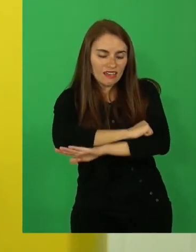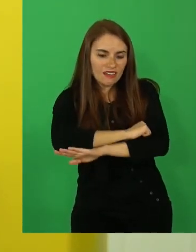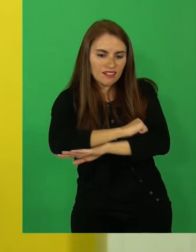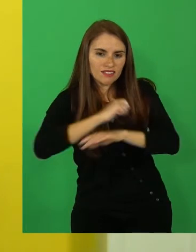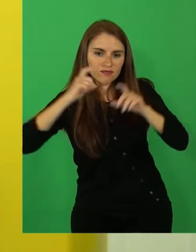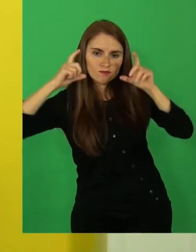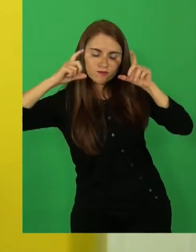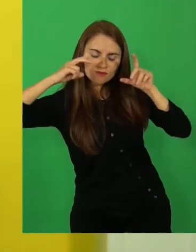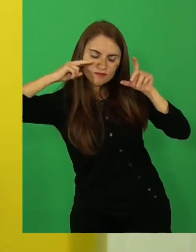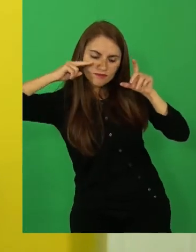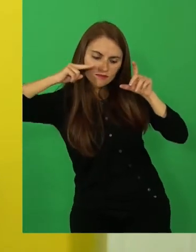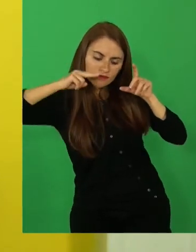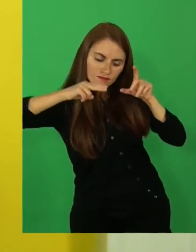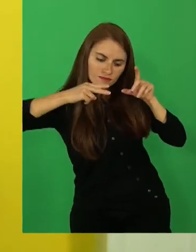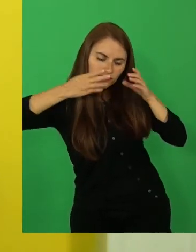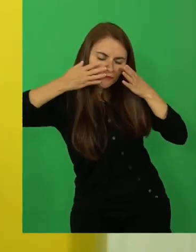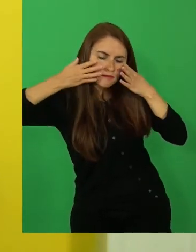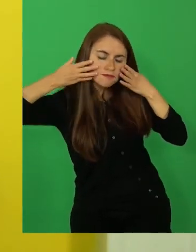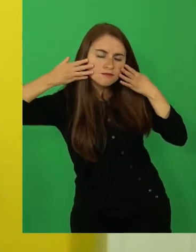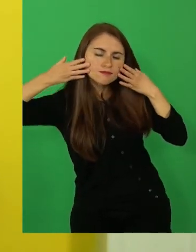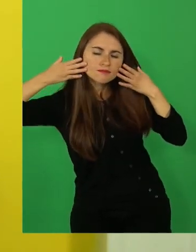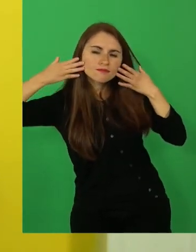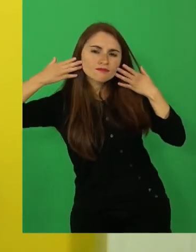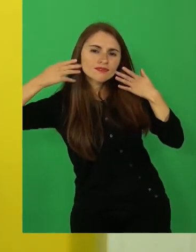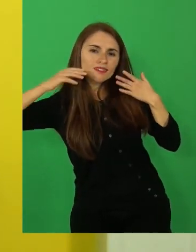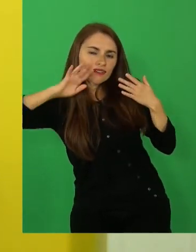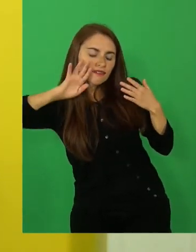asoma su pálida cara.